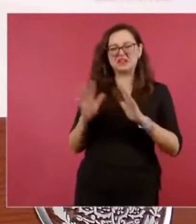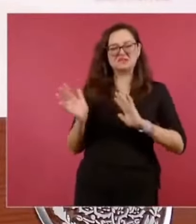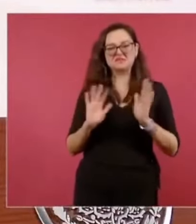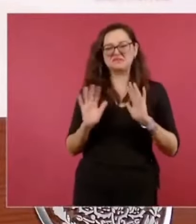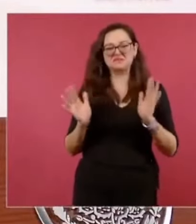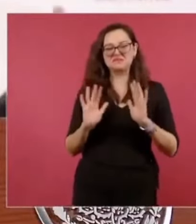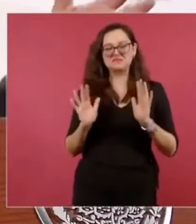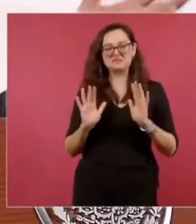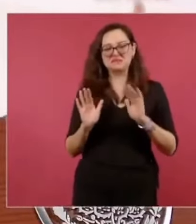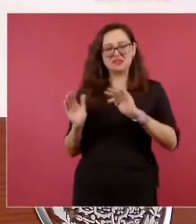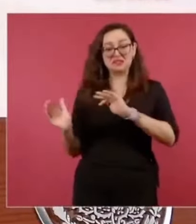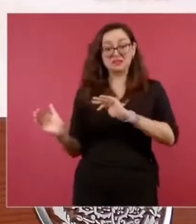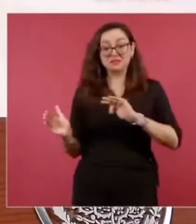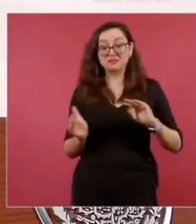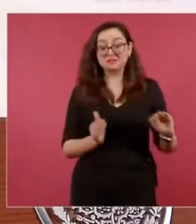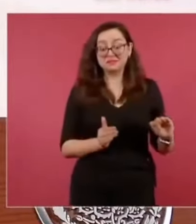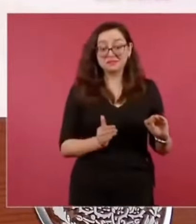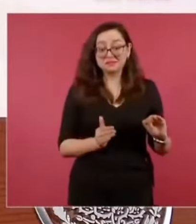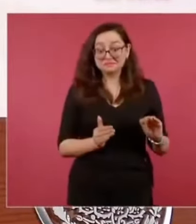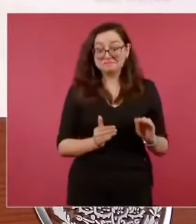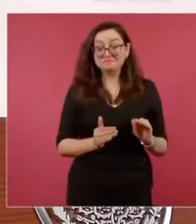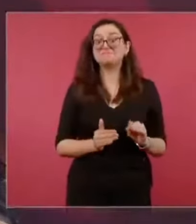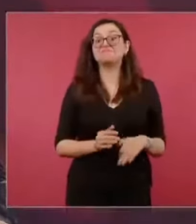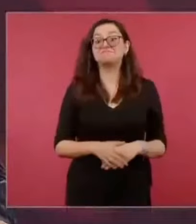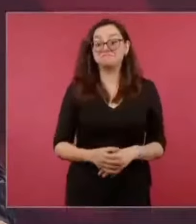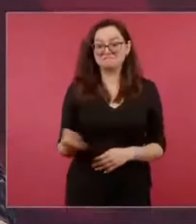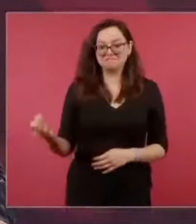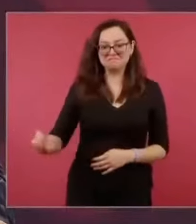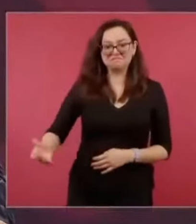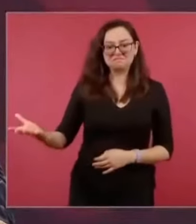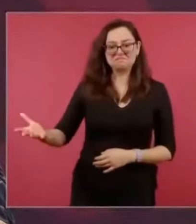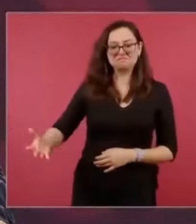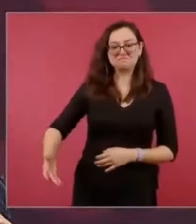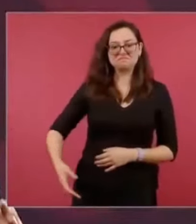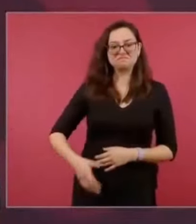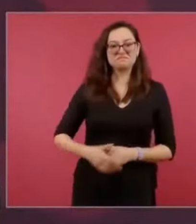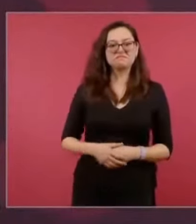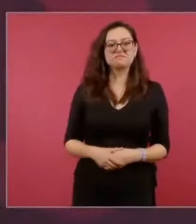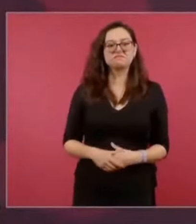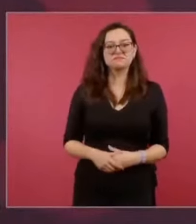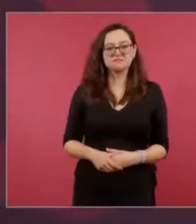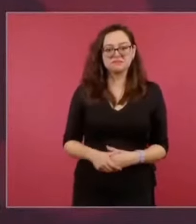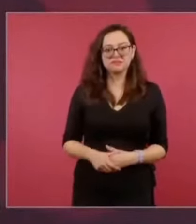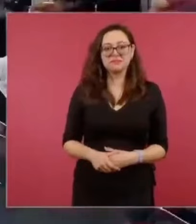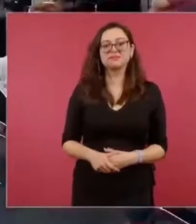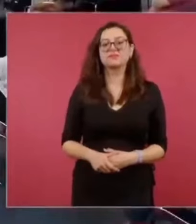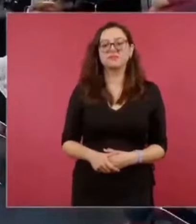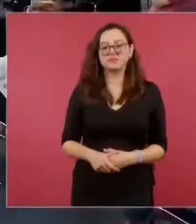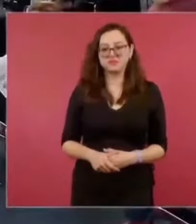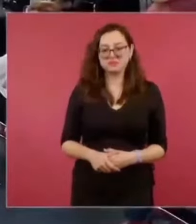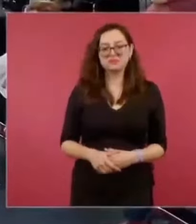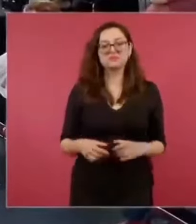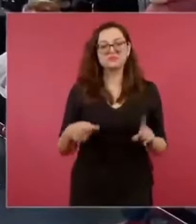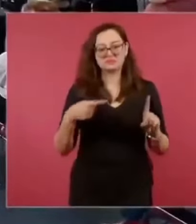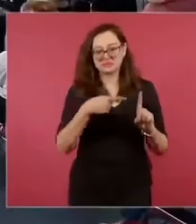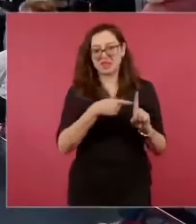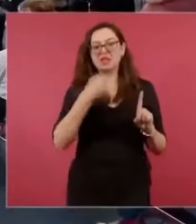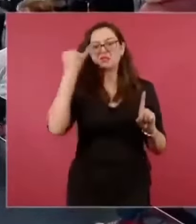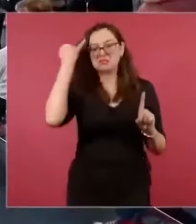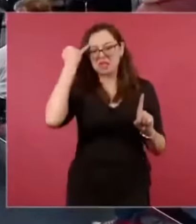Pues se cumplió la profecía.